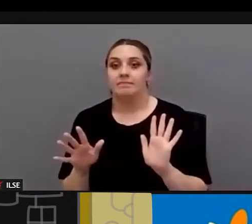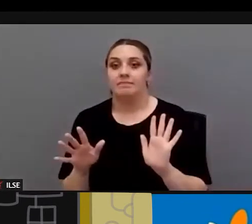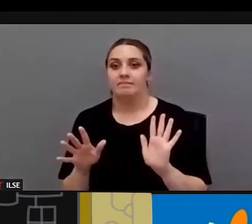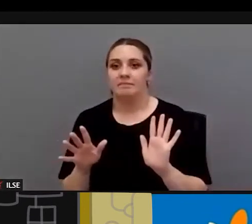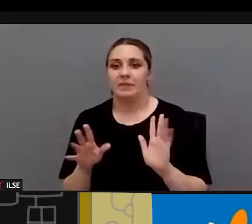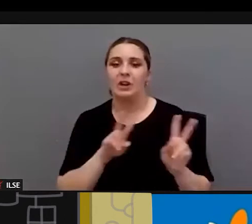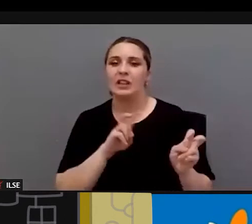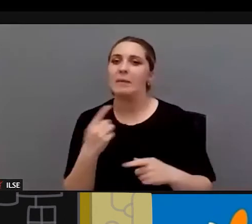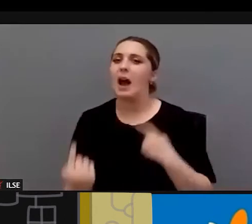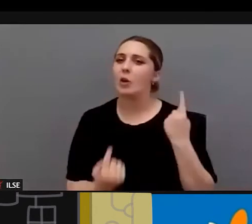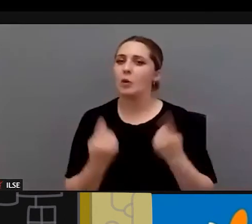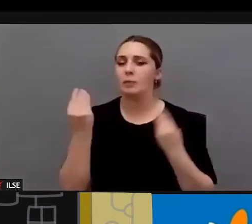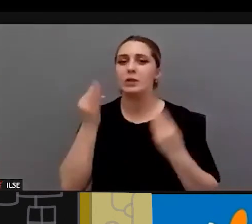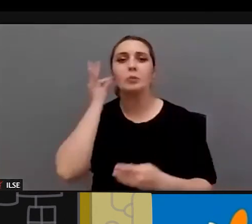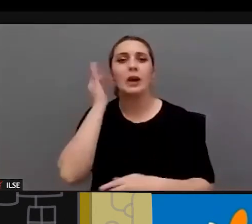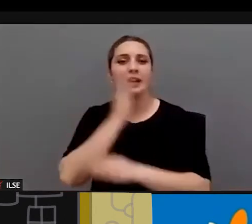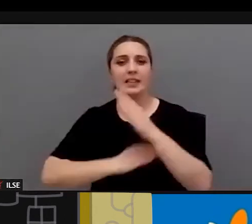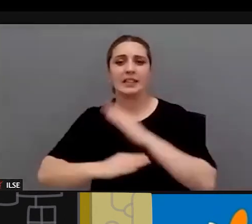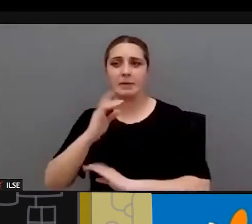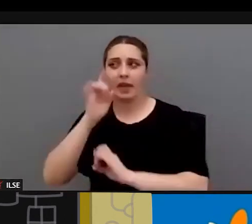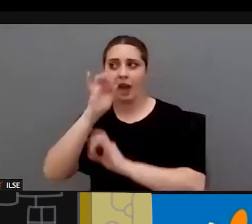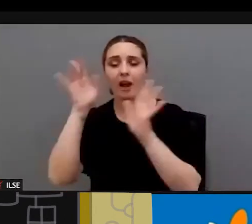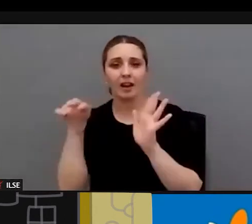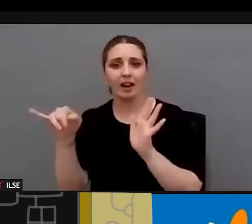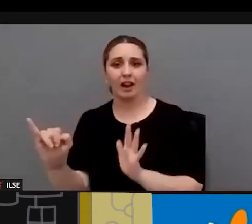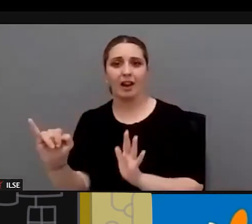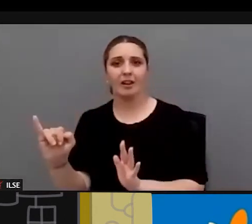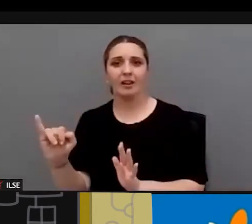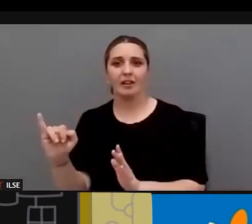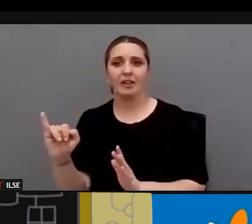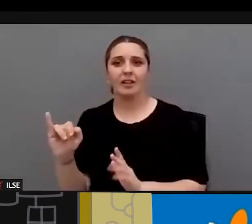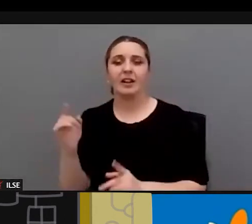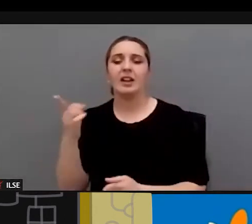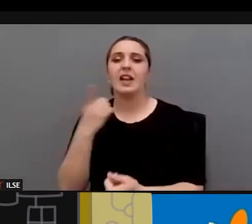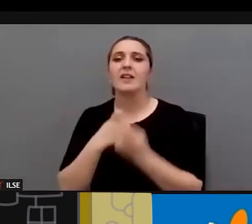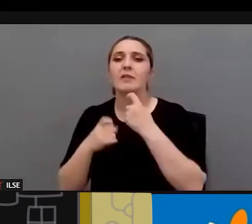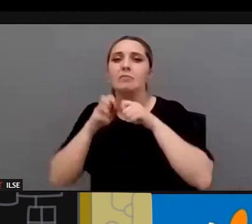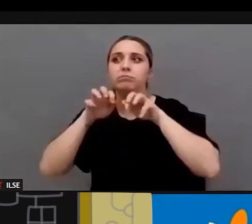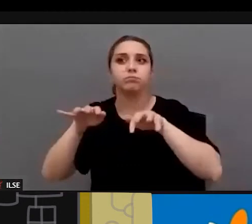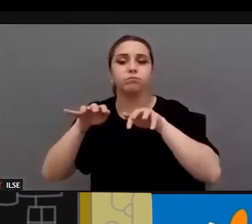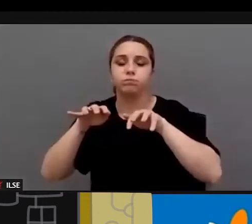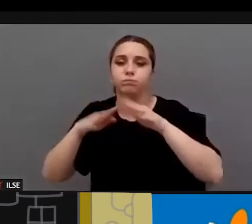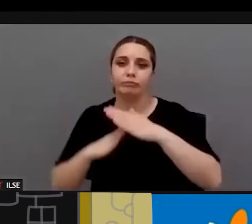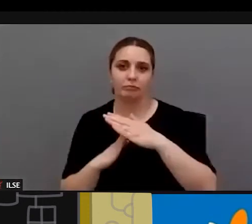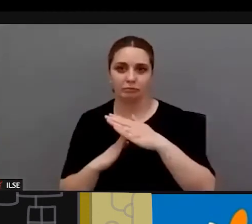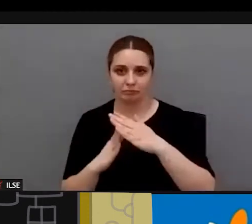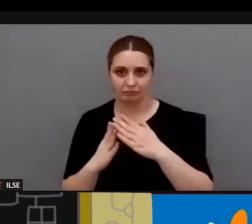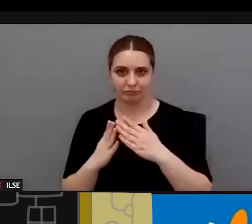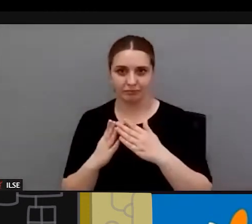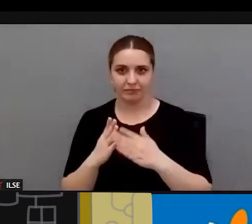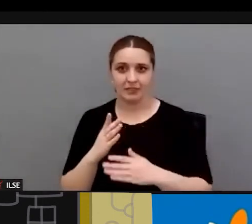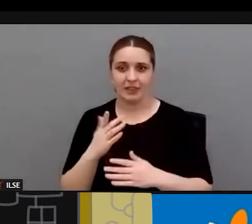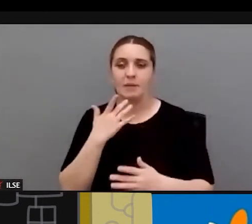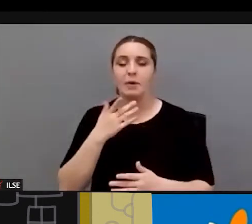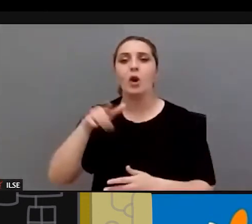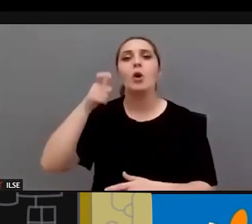cuestión que yo creo que las mujeres con discapacidad sí lo tienen claro que es que la información no fluye no llega la gente que vive en las zonas